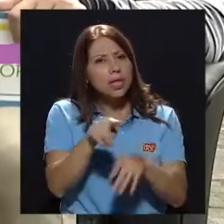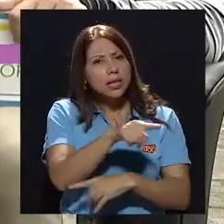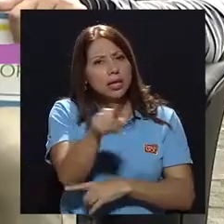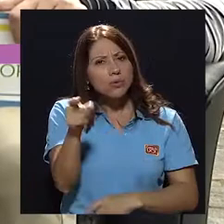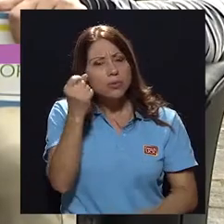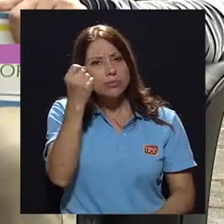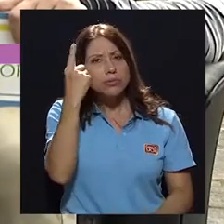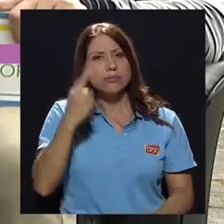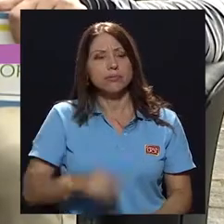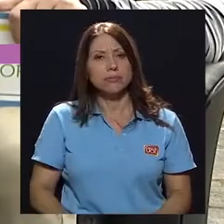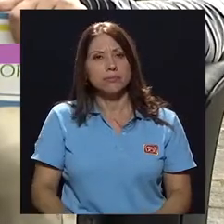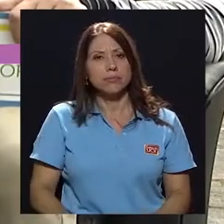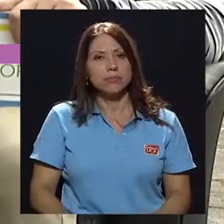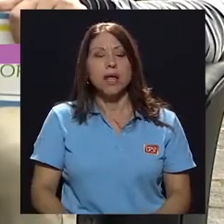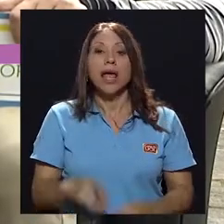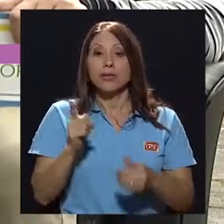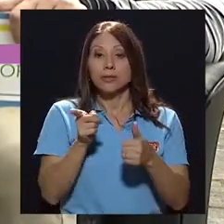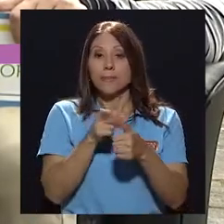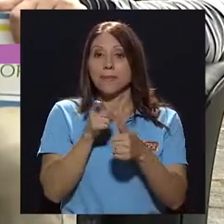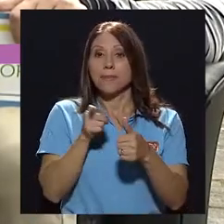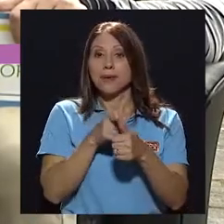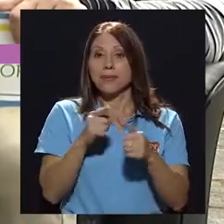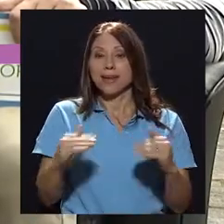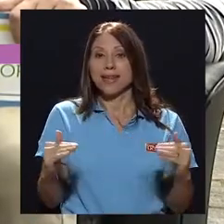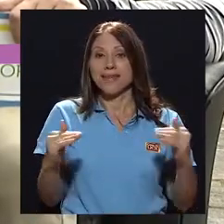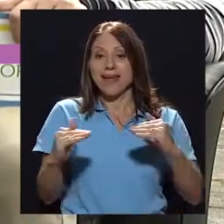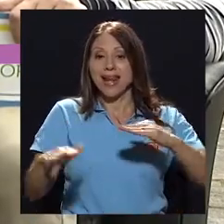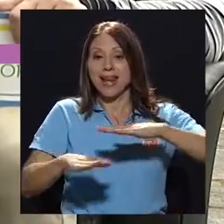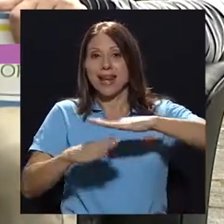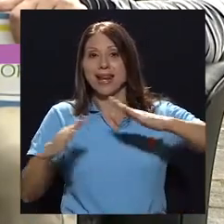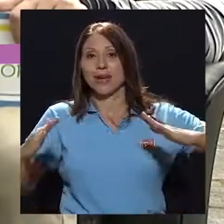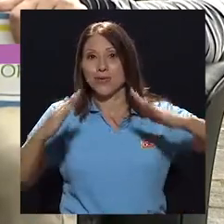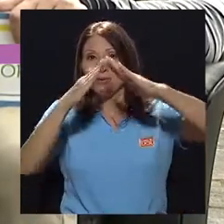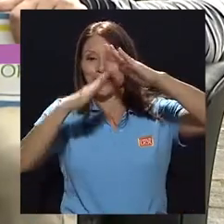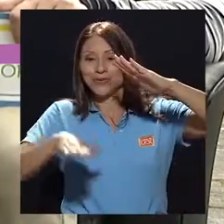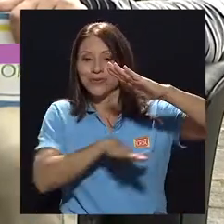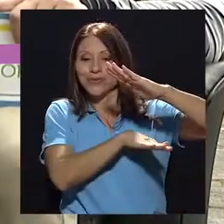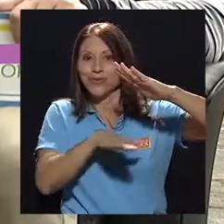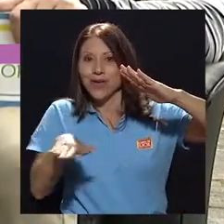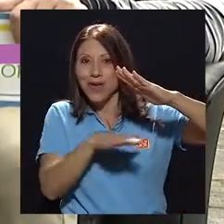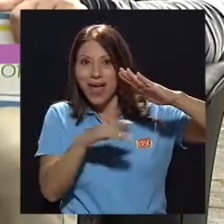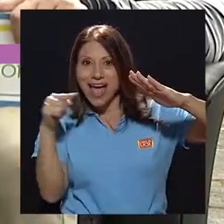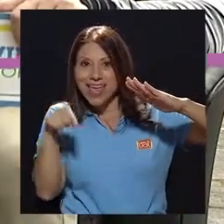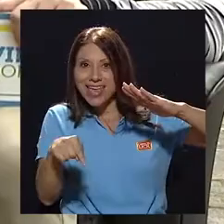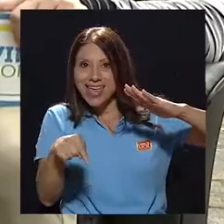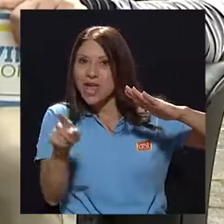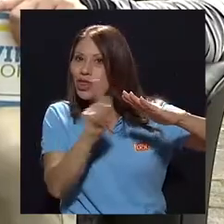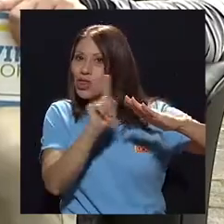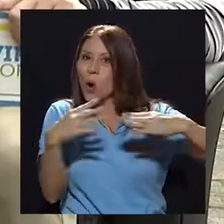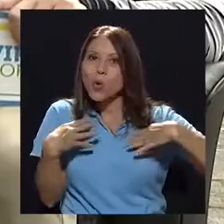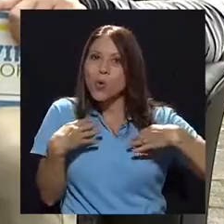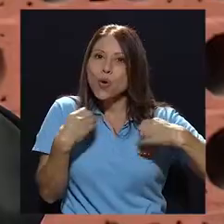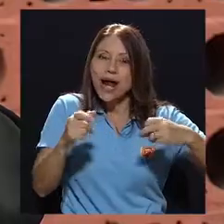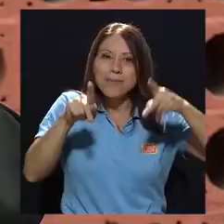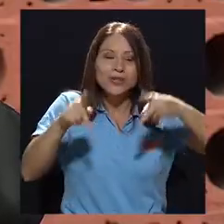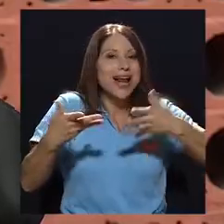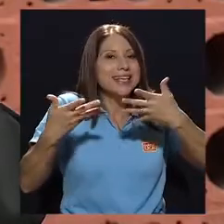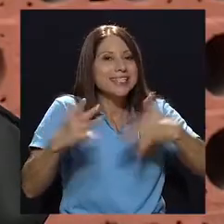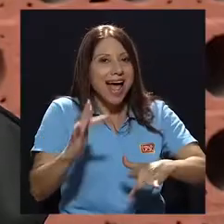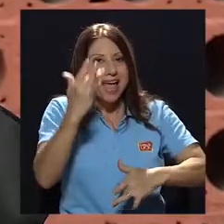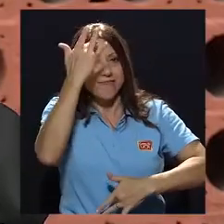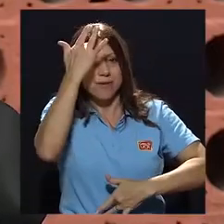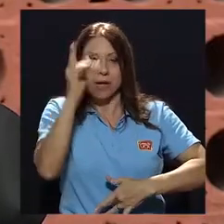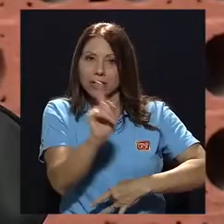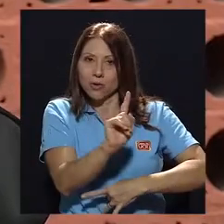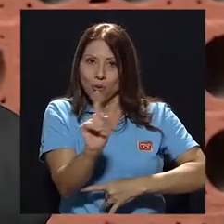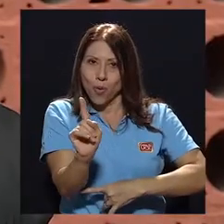que comprenda eso. Entonces, la esencia del primer nivel de atención no es curar enfermos, sino prevenir enfermedad. Pero